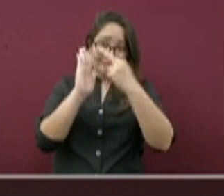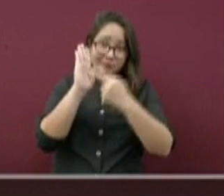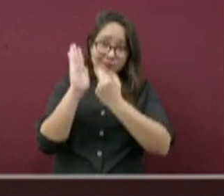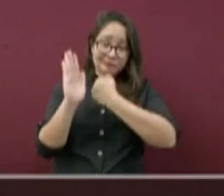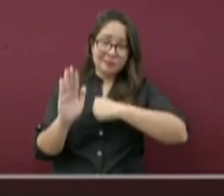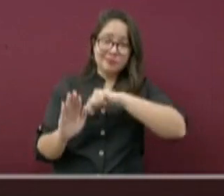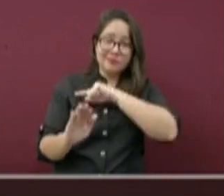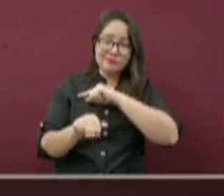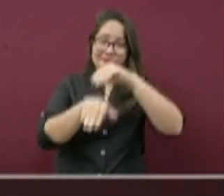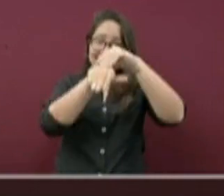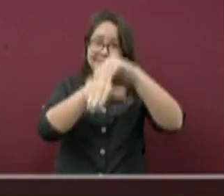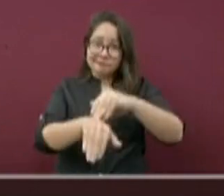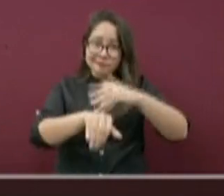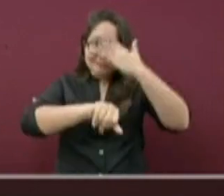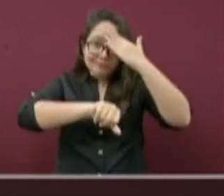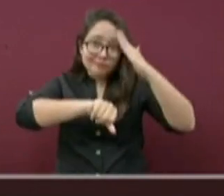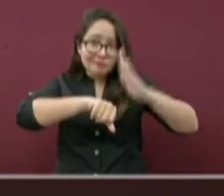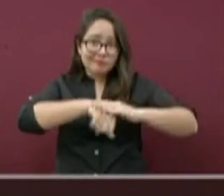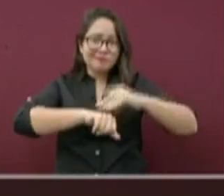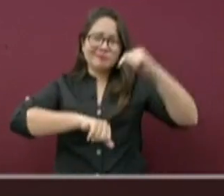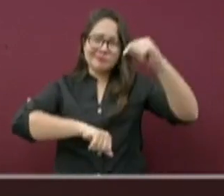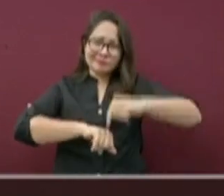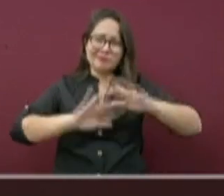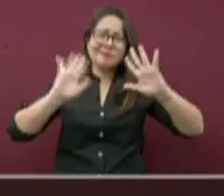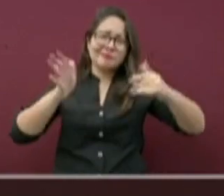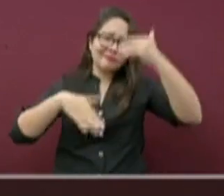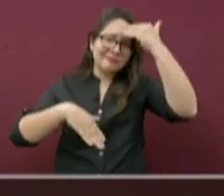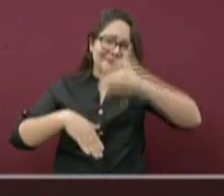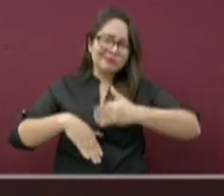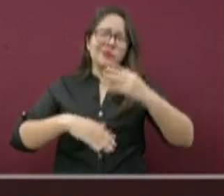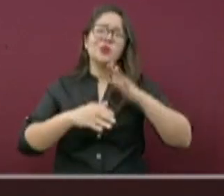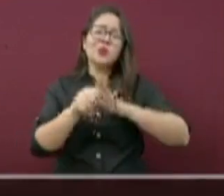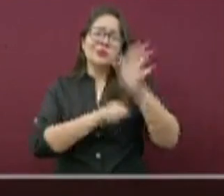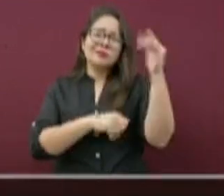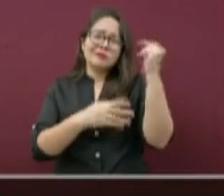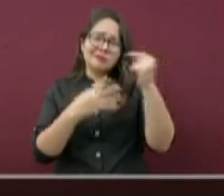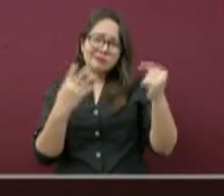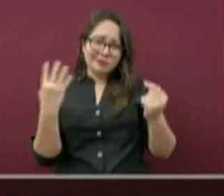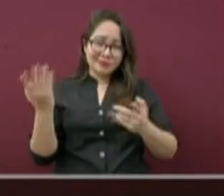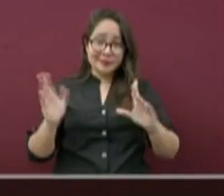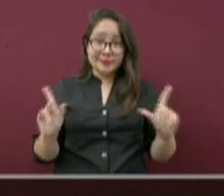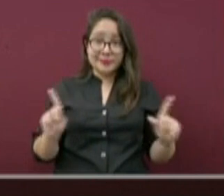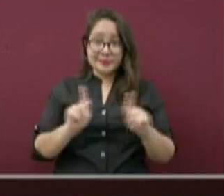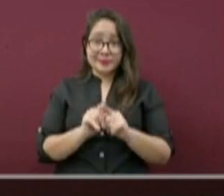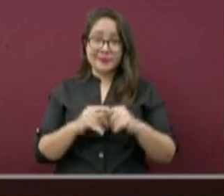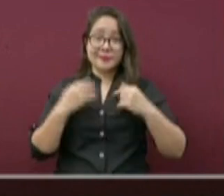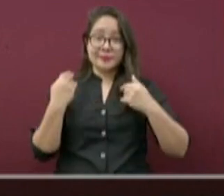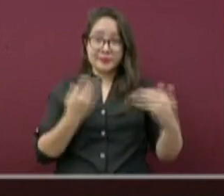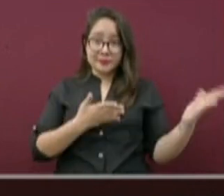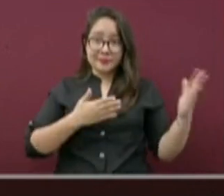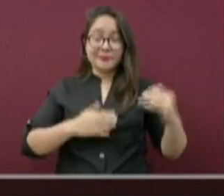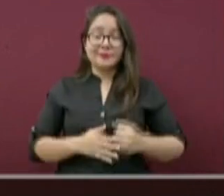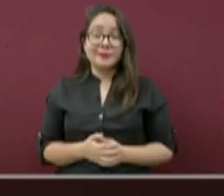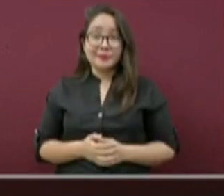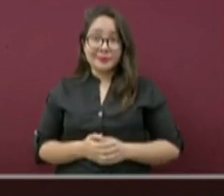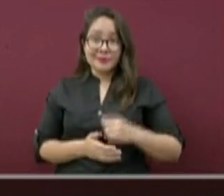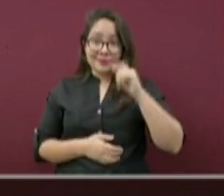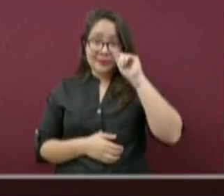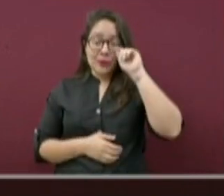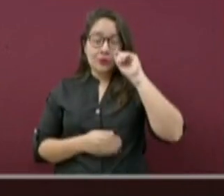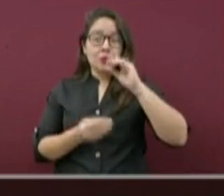de protección básicas tan comentadas en este espacio. Regreso la voz a la doctora Guadalupe Díaz del Castillo.